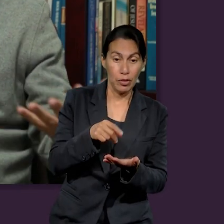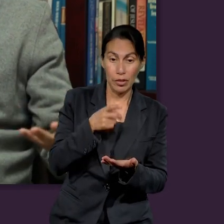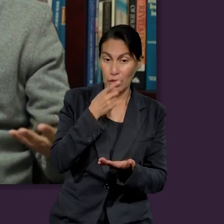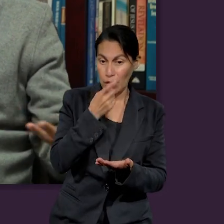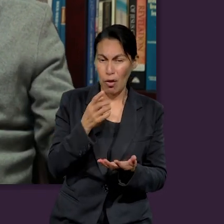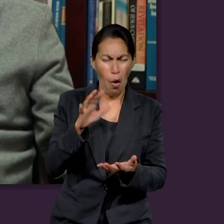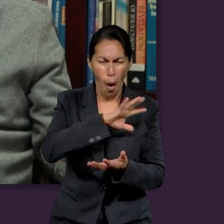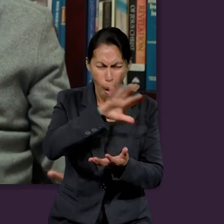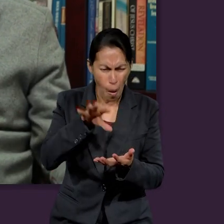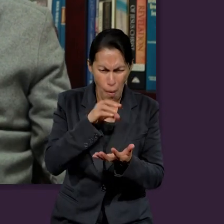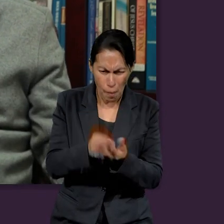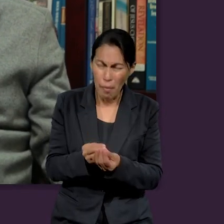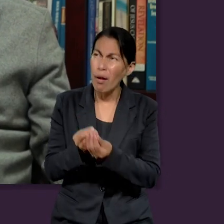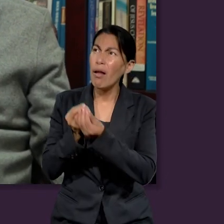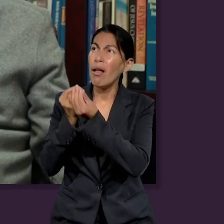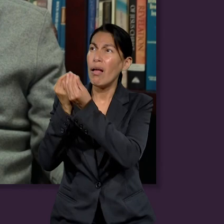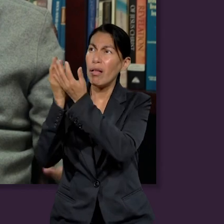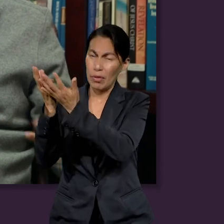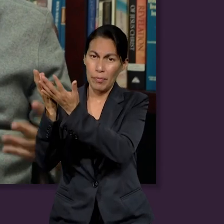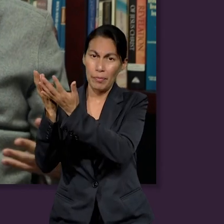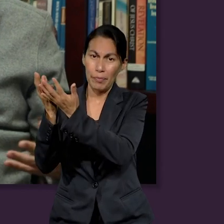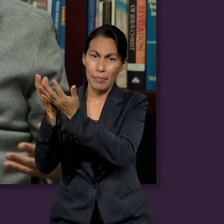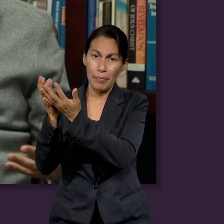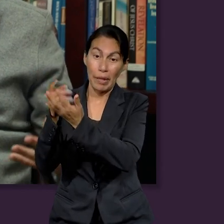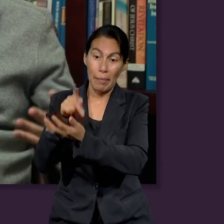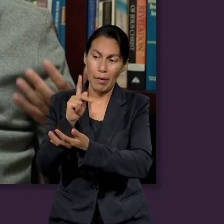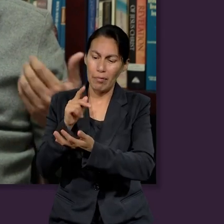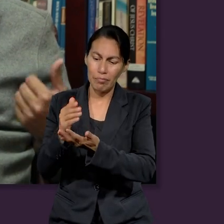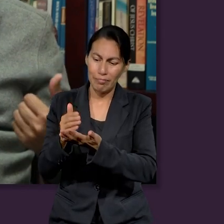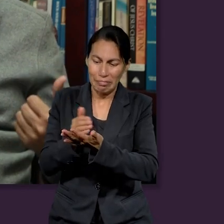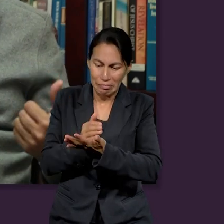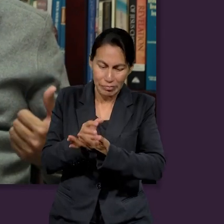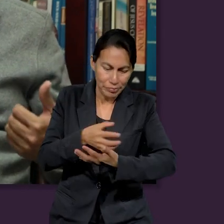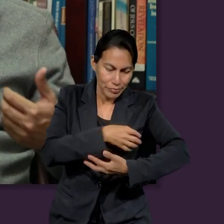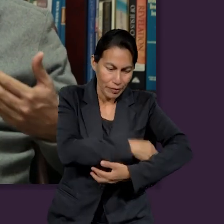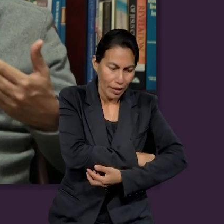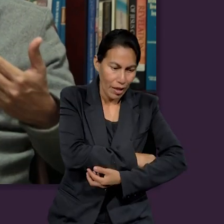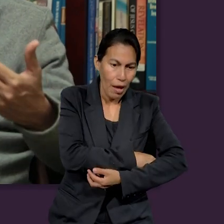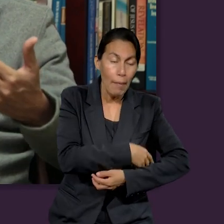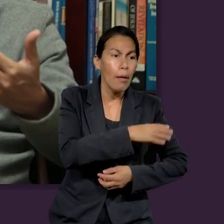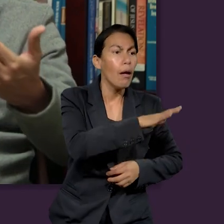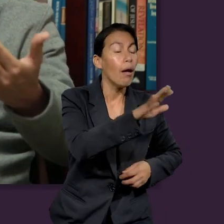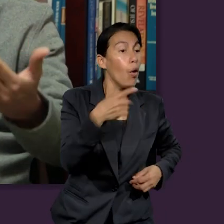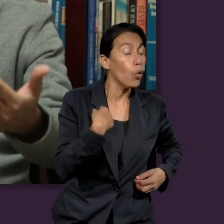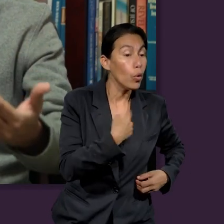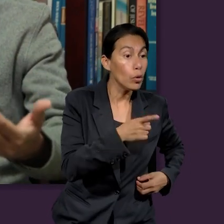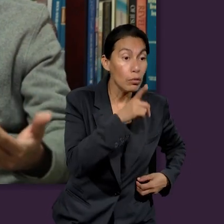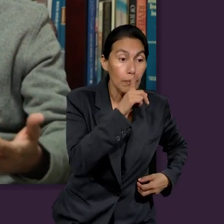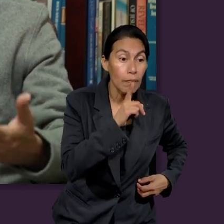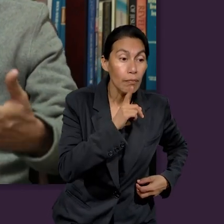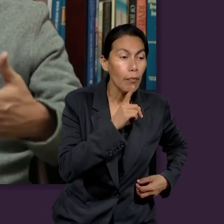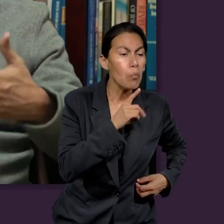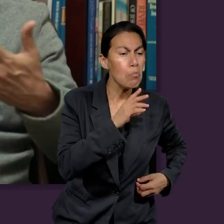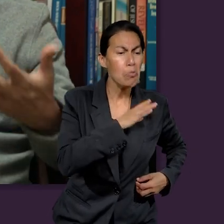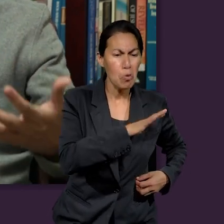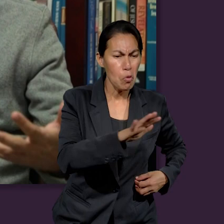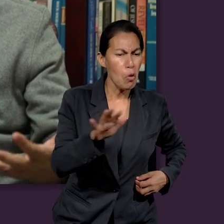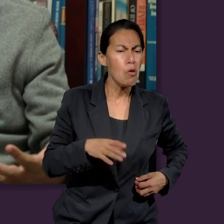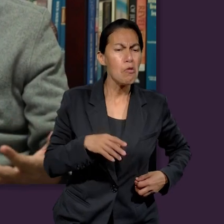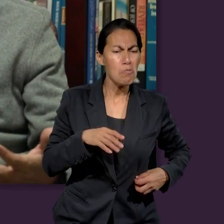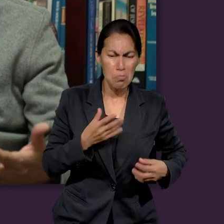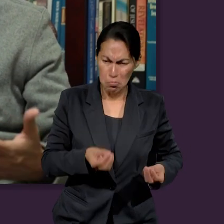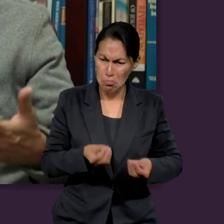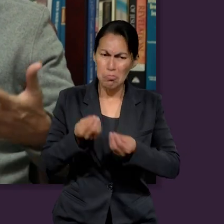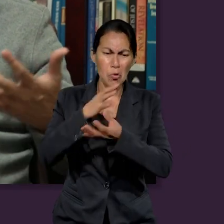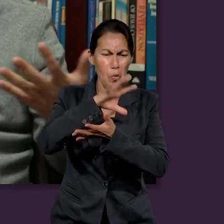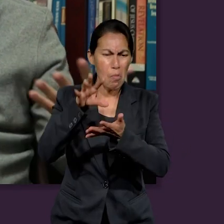Y eso es lo que podemos compartir. Pero ellos, a la vez que querían dejarse dinero, querían recibir el reconocimiento, la alabanza